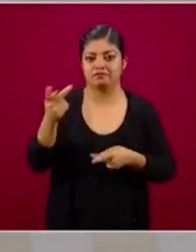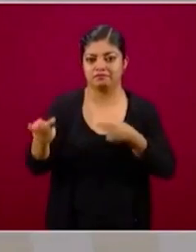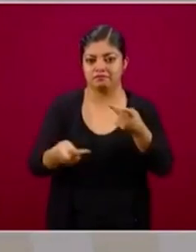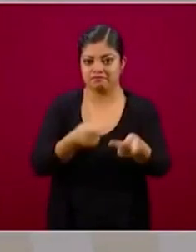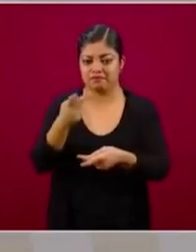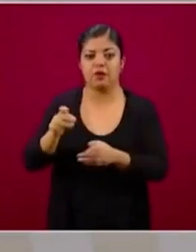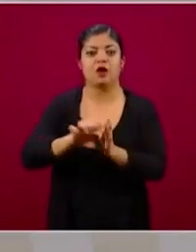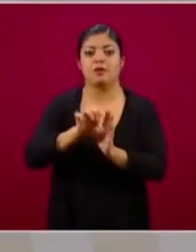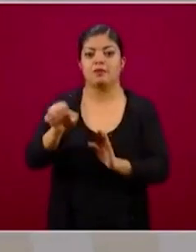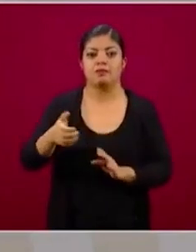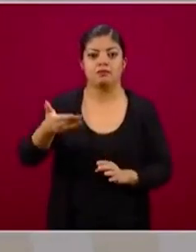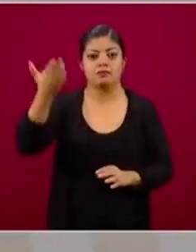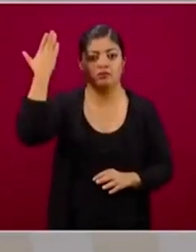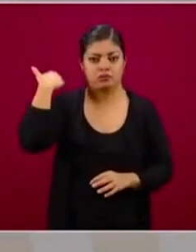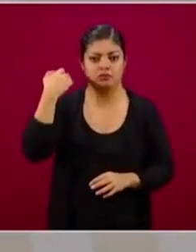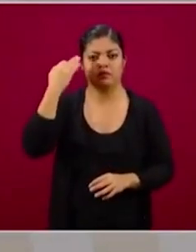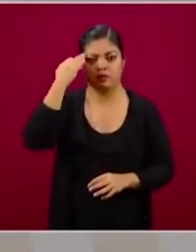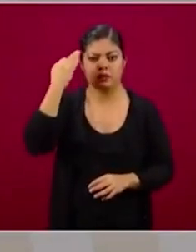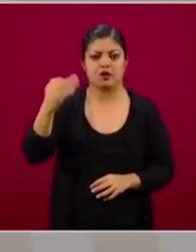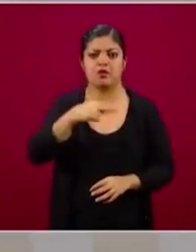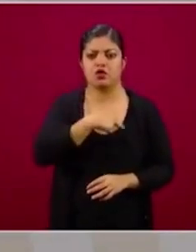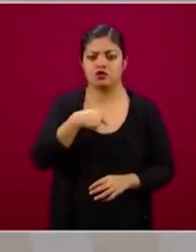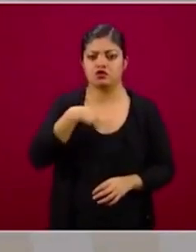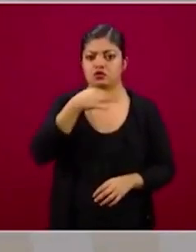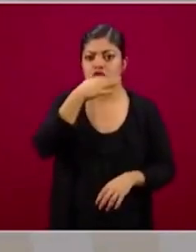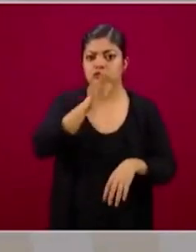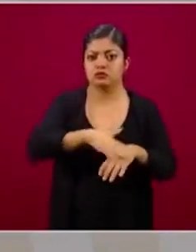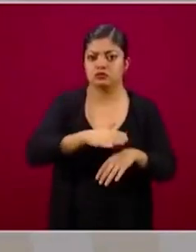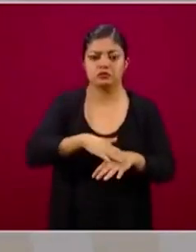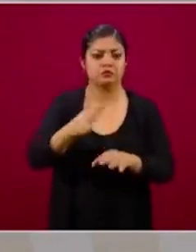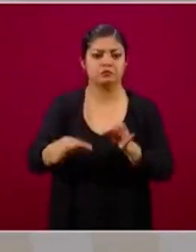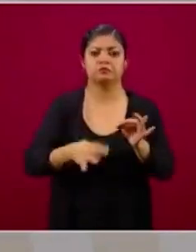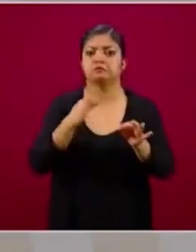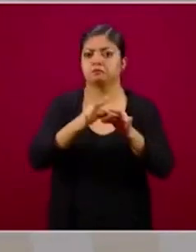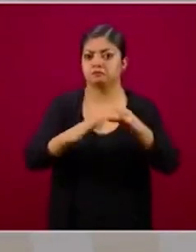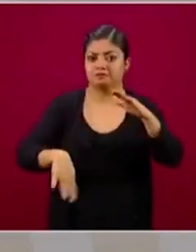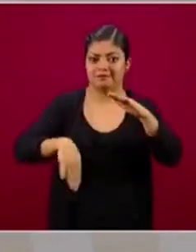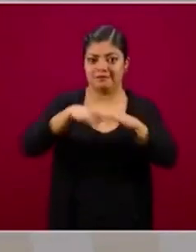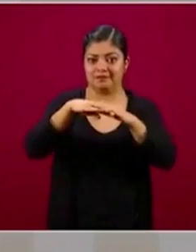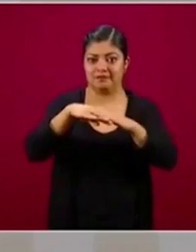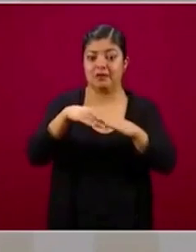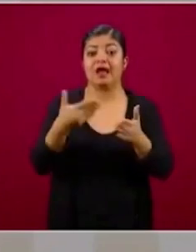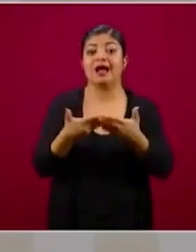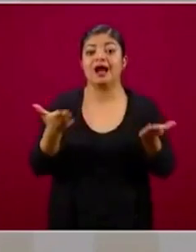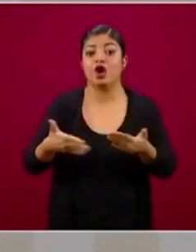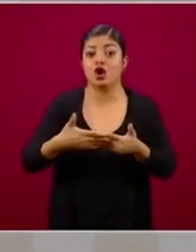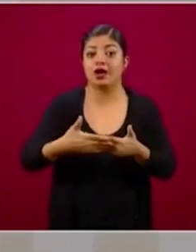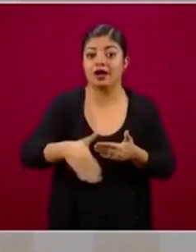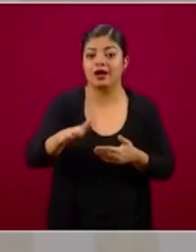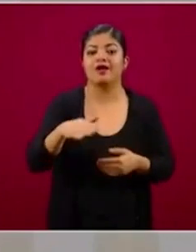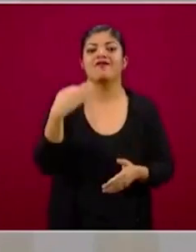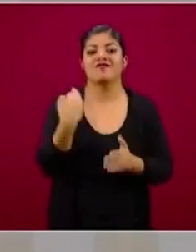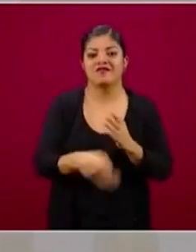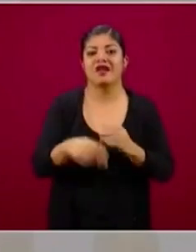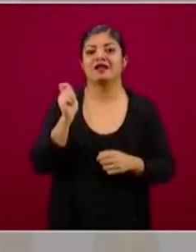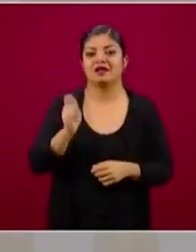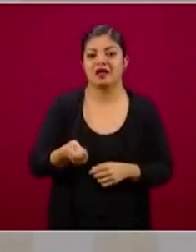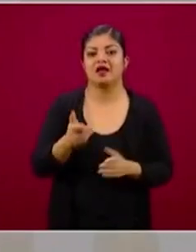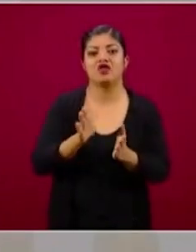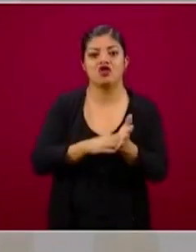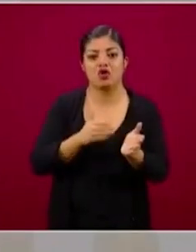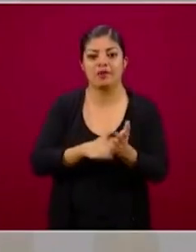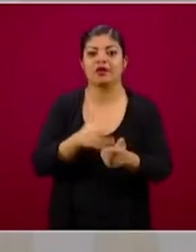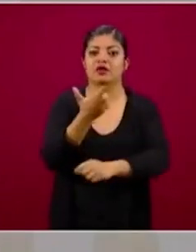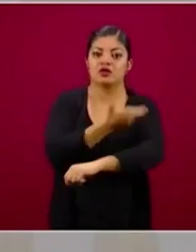Es decir, hace ya tiempo que anunciemos aquí que habíamos completado la meta, lo que resta ahora es completar justamente